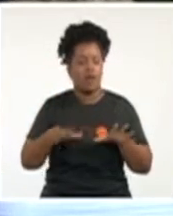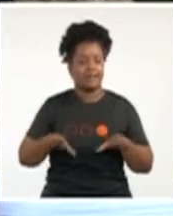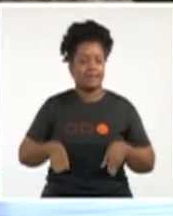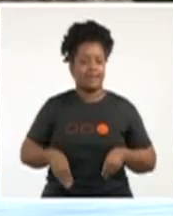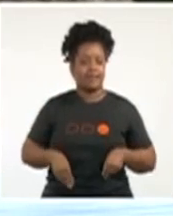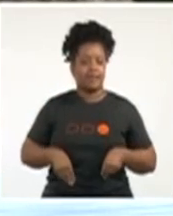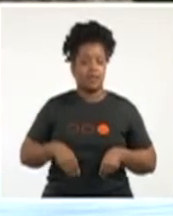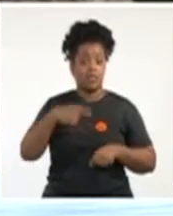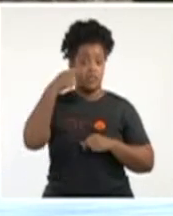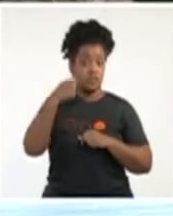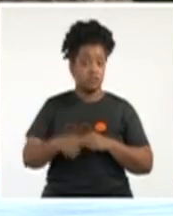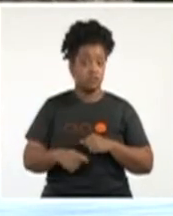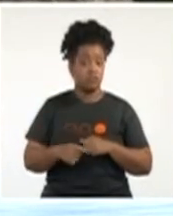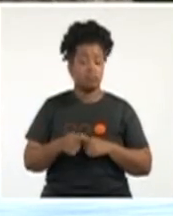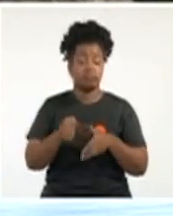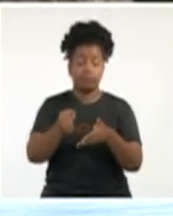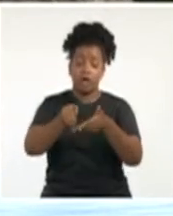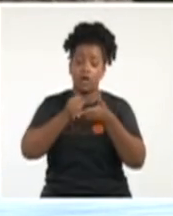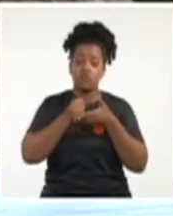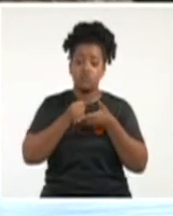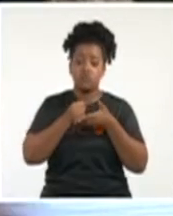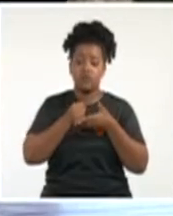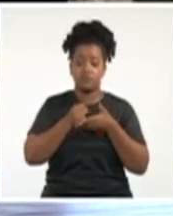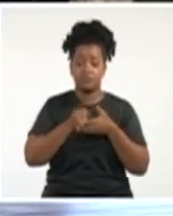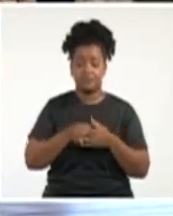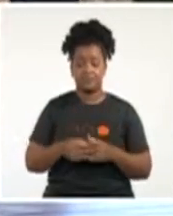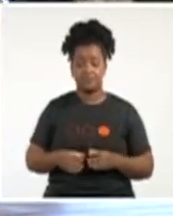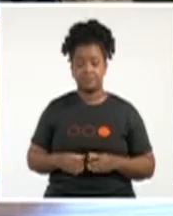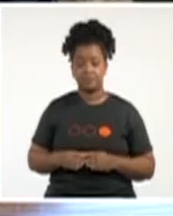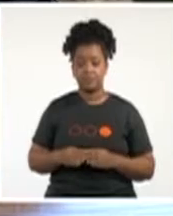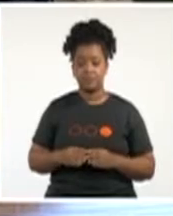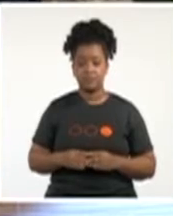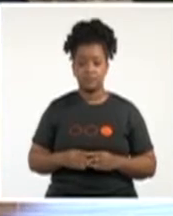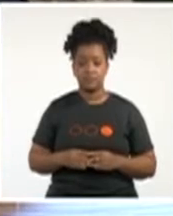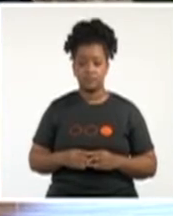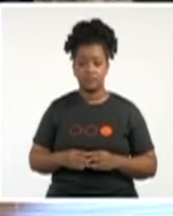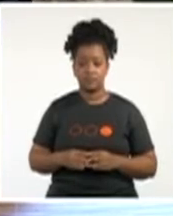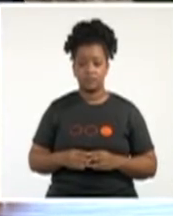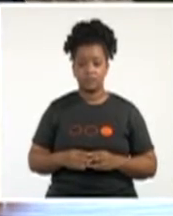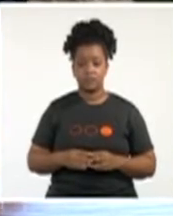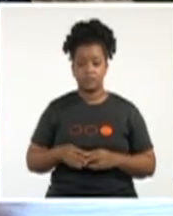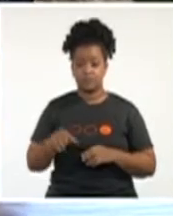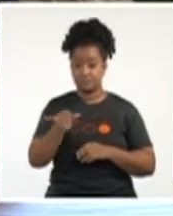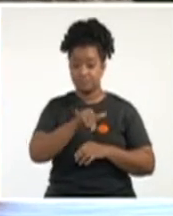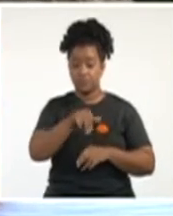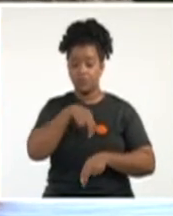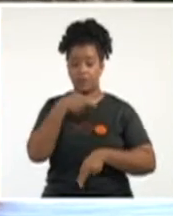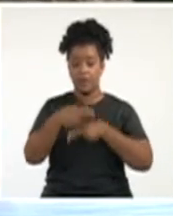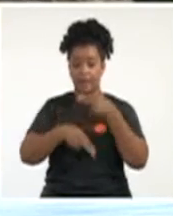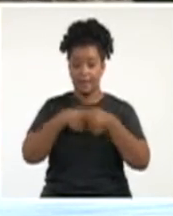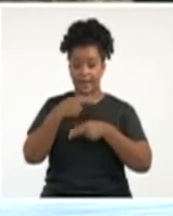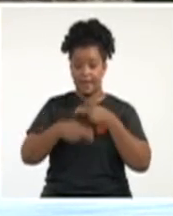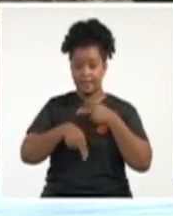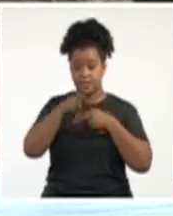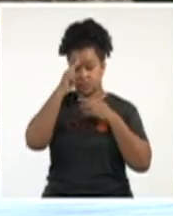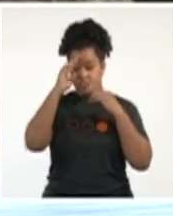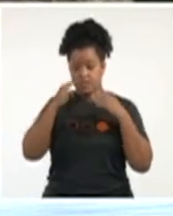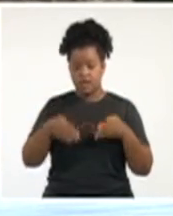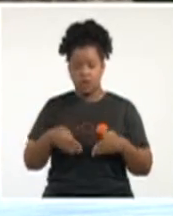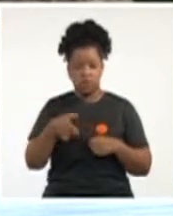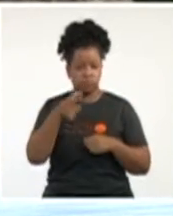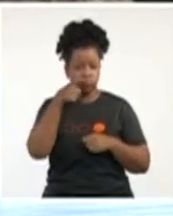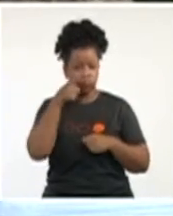decisión, han salvado muchas vidas en este país. Se creó también un observatorio de salud COVID-19